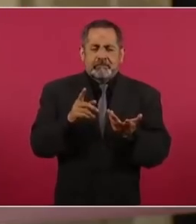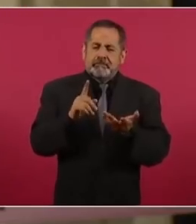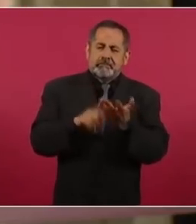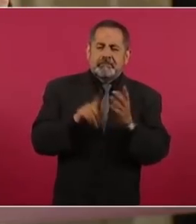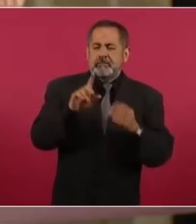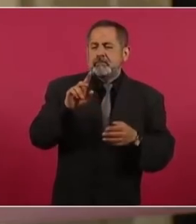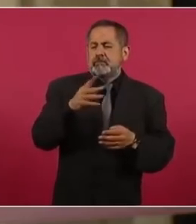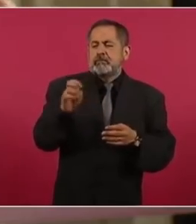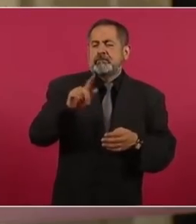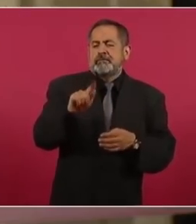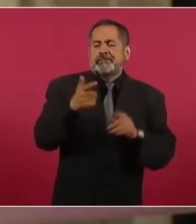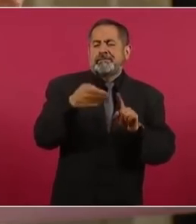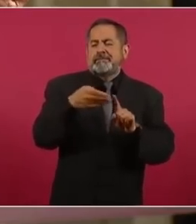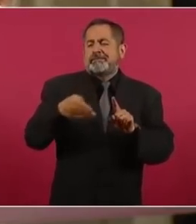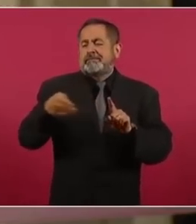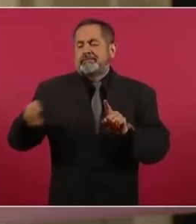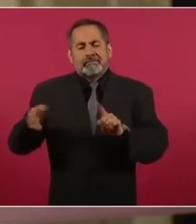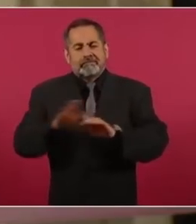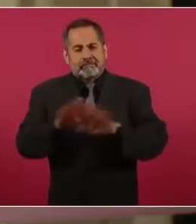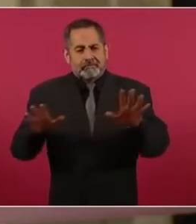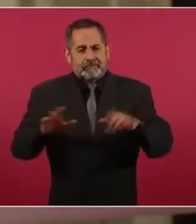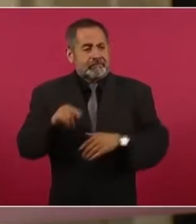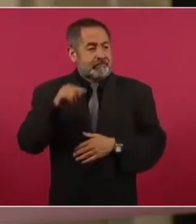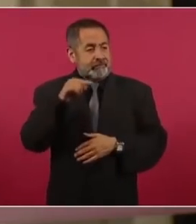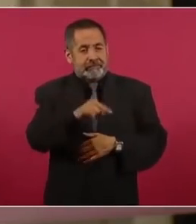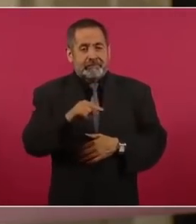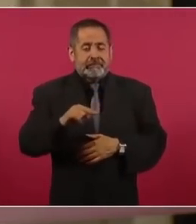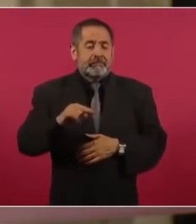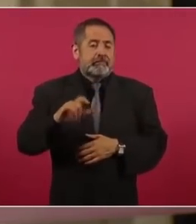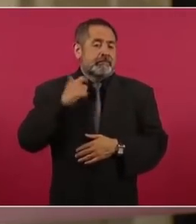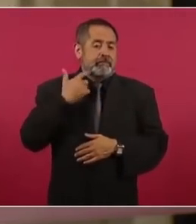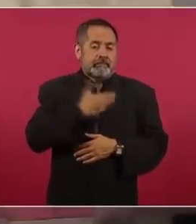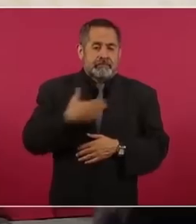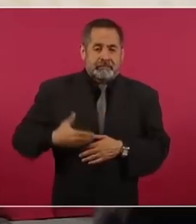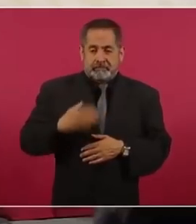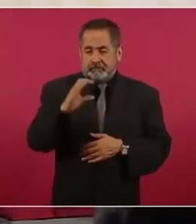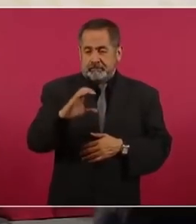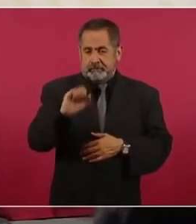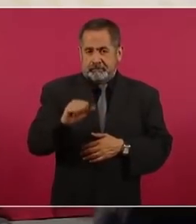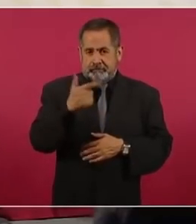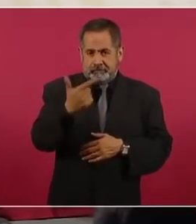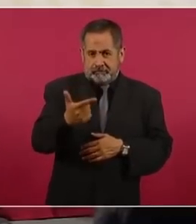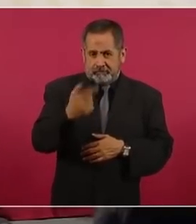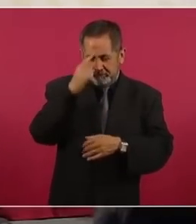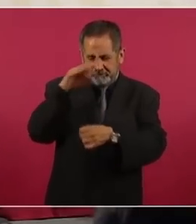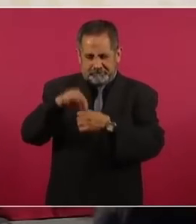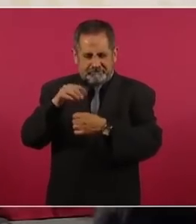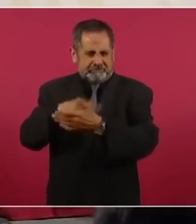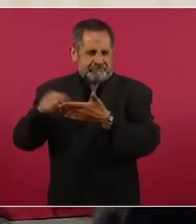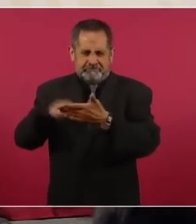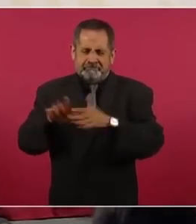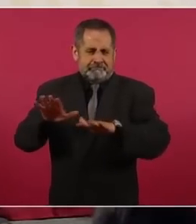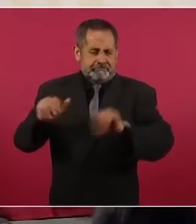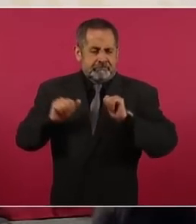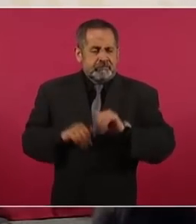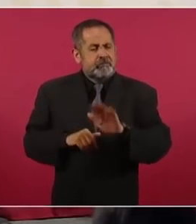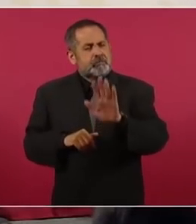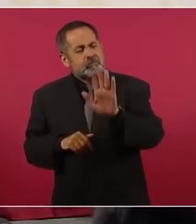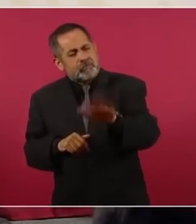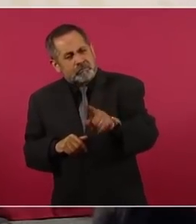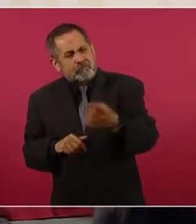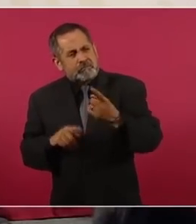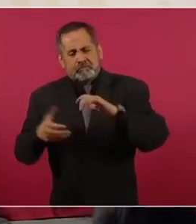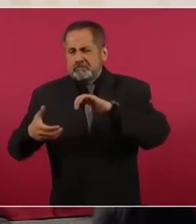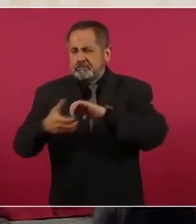vamos a exigirle al presidente Carlos Salinas que retire ese voto a la hora convenida. Y le dijo, oiga, pero el